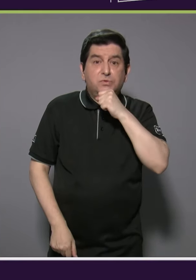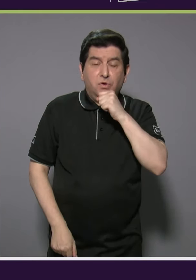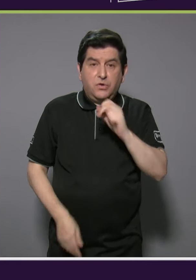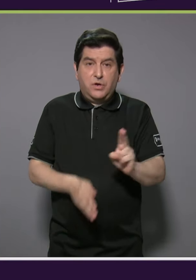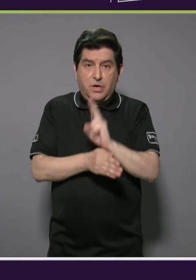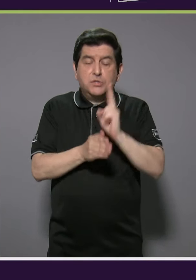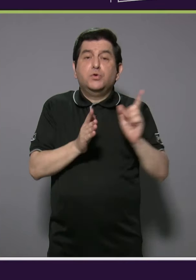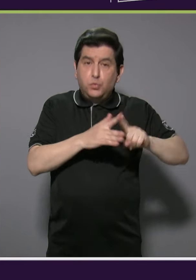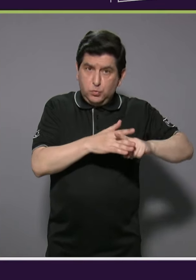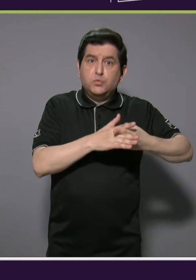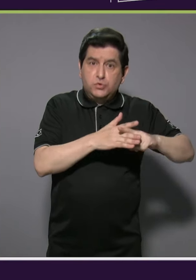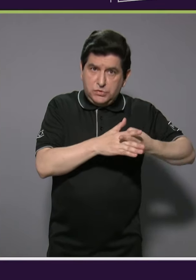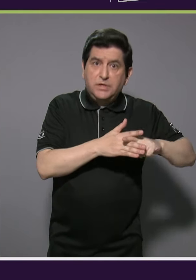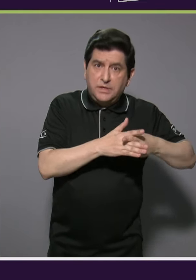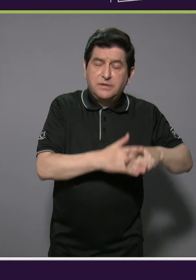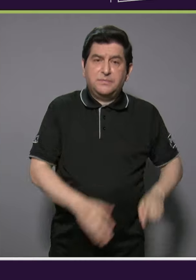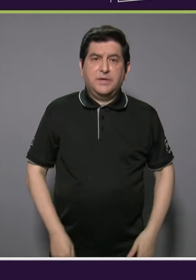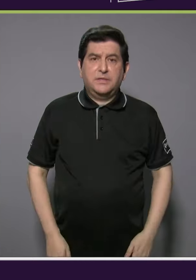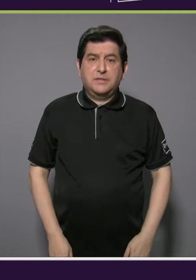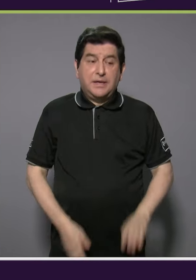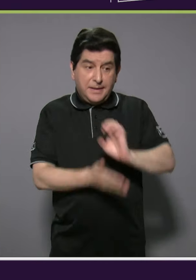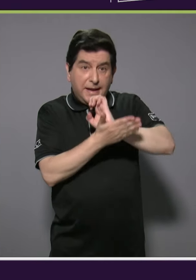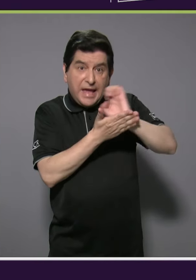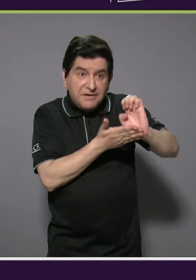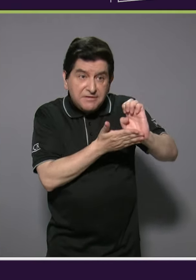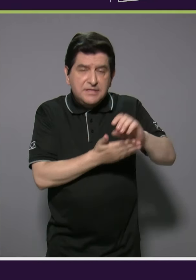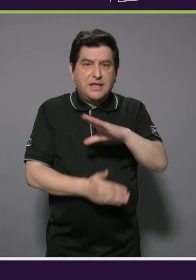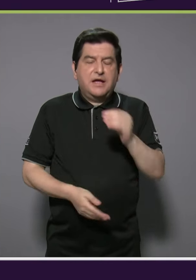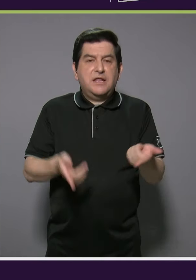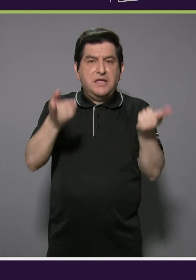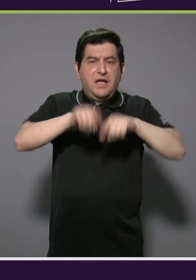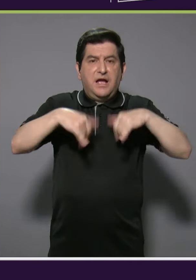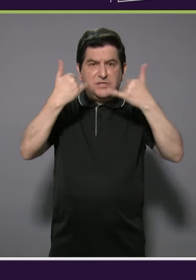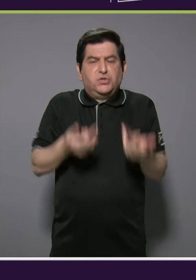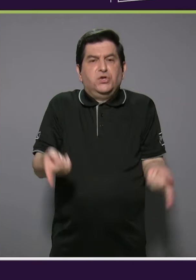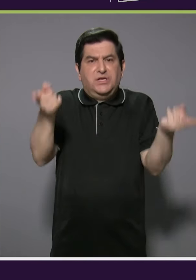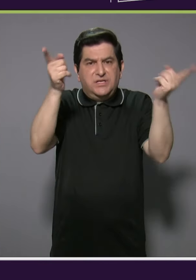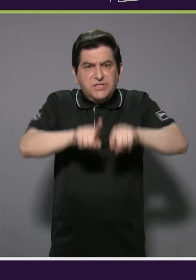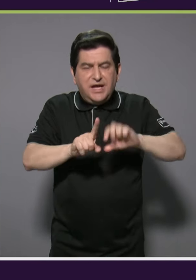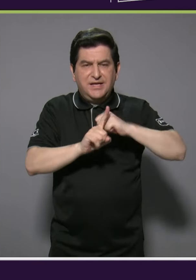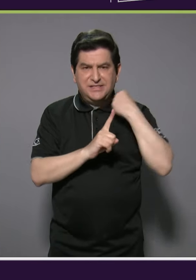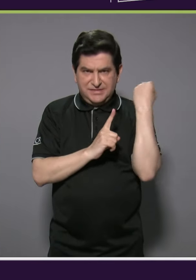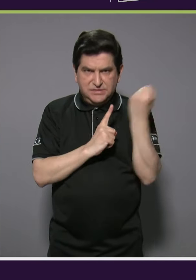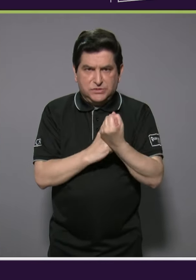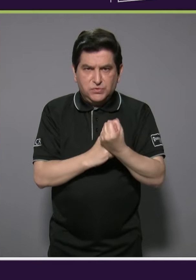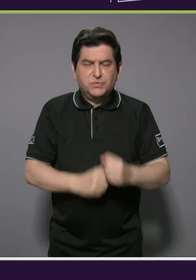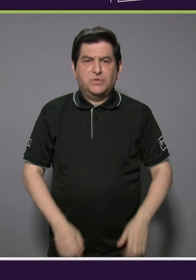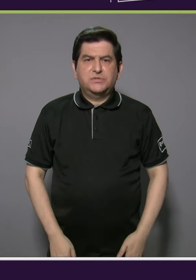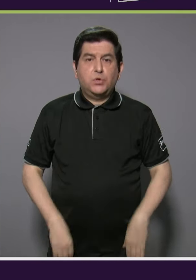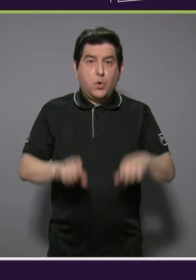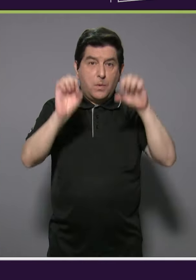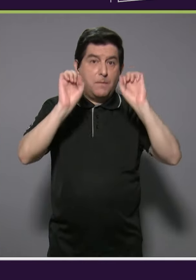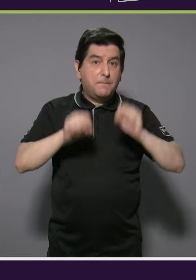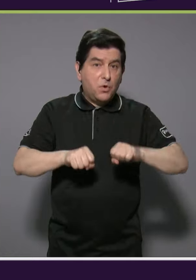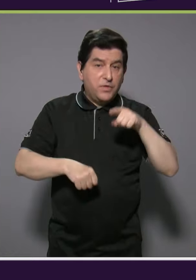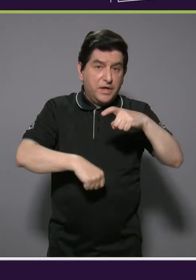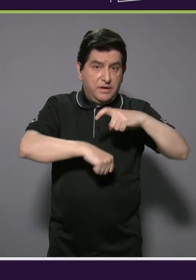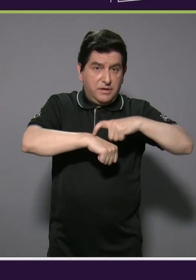utilicen como una herramienta, ¿verdad?, para prevenirlo y en caso de que suceda una situación de estas, poder